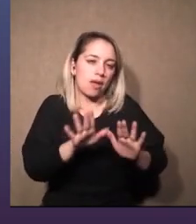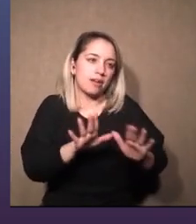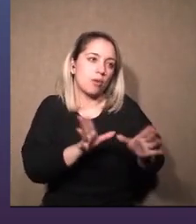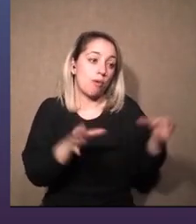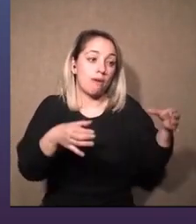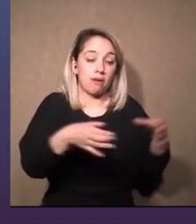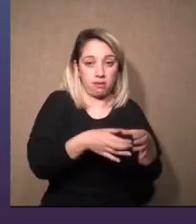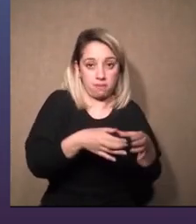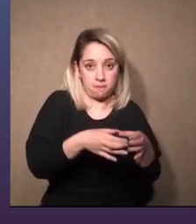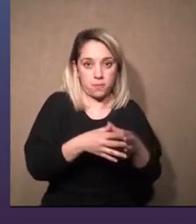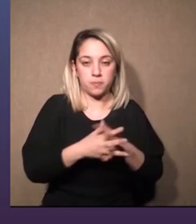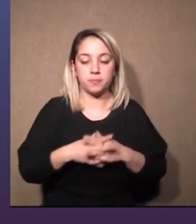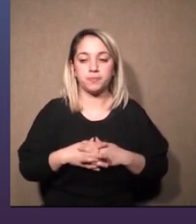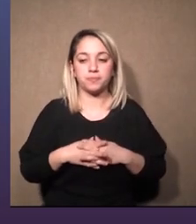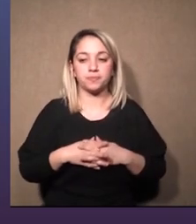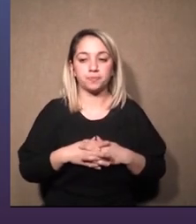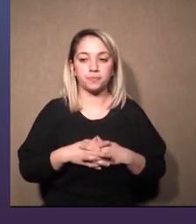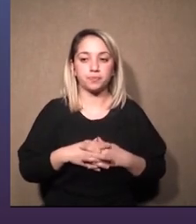de otra manera